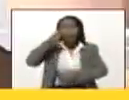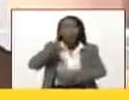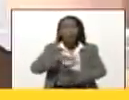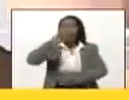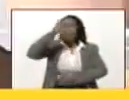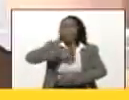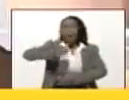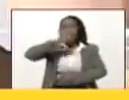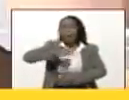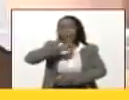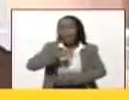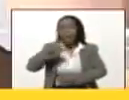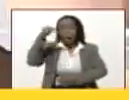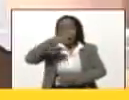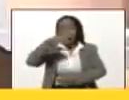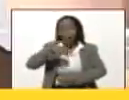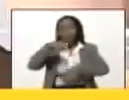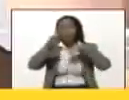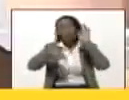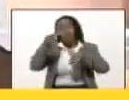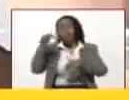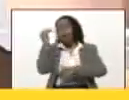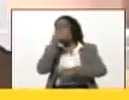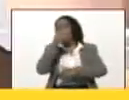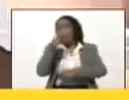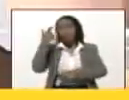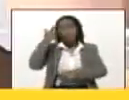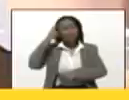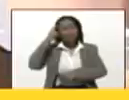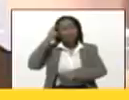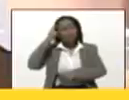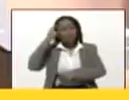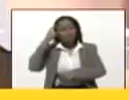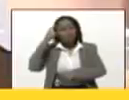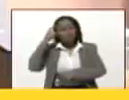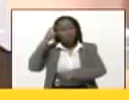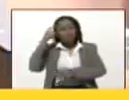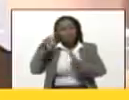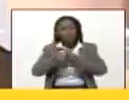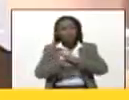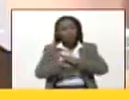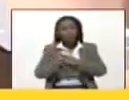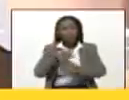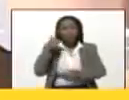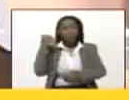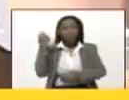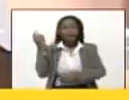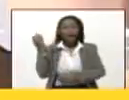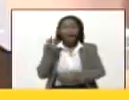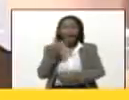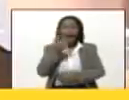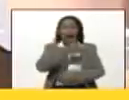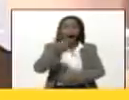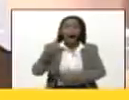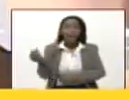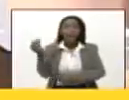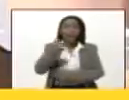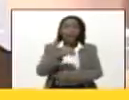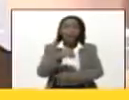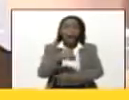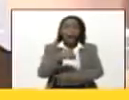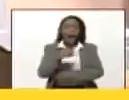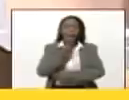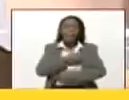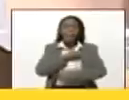que soportar y que hoy 12 de octubre recordamos y que cada vez que España sale a celebrar